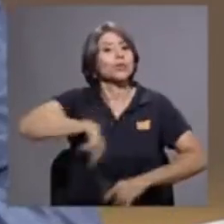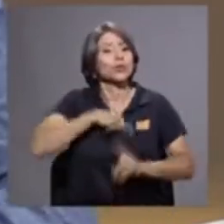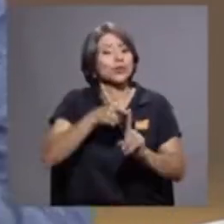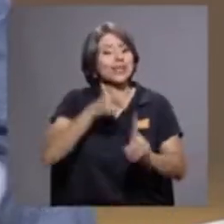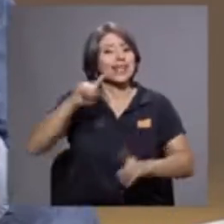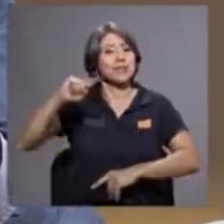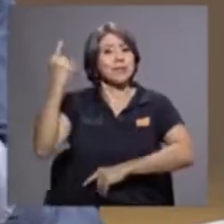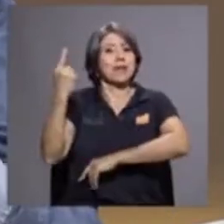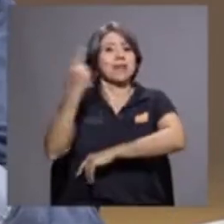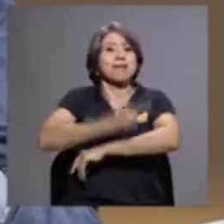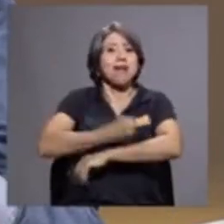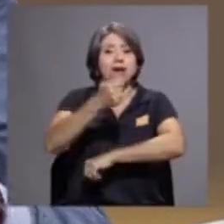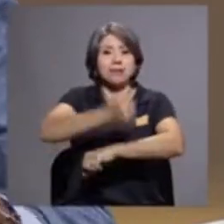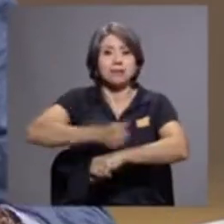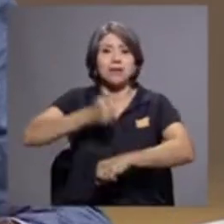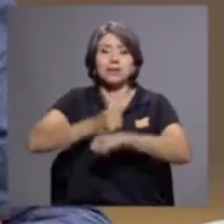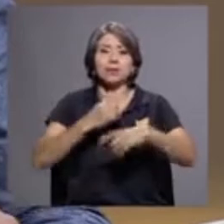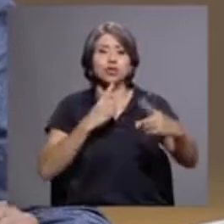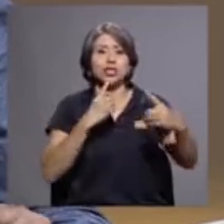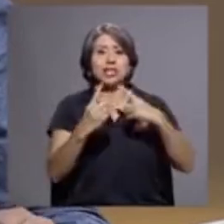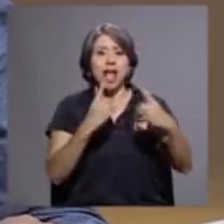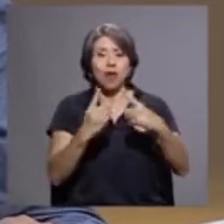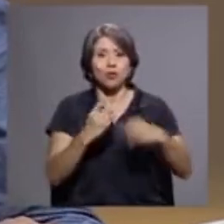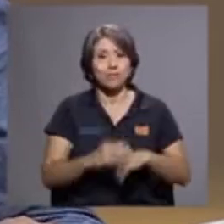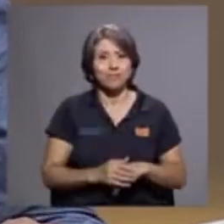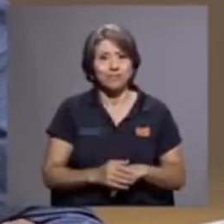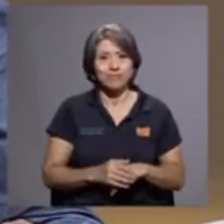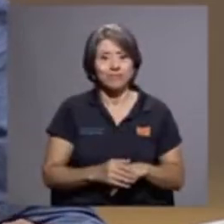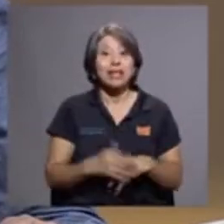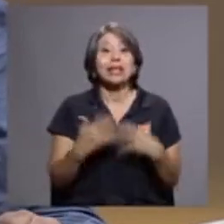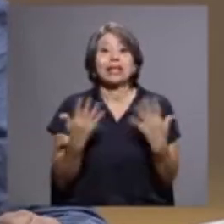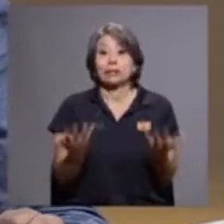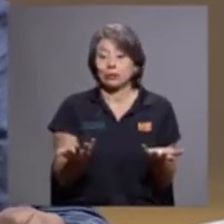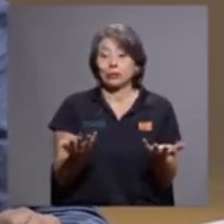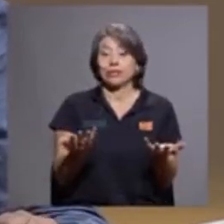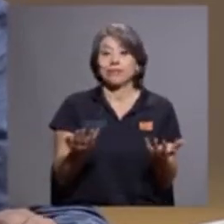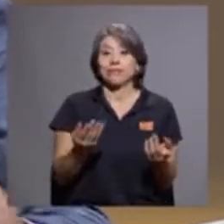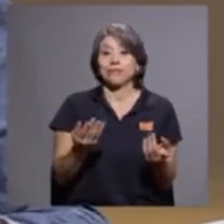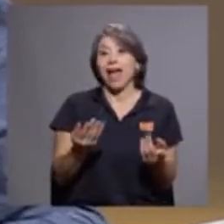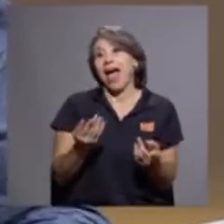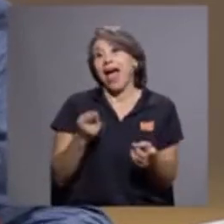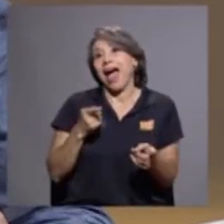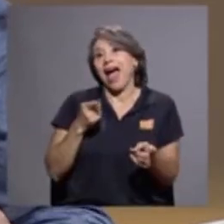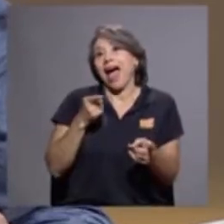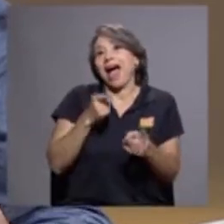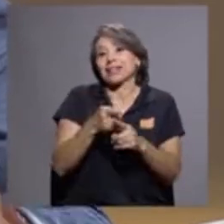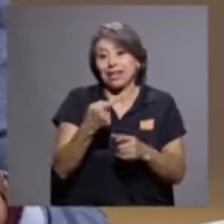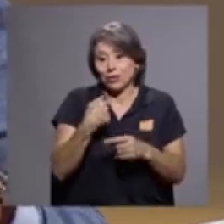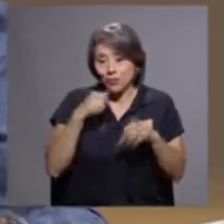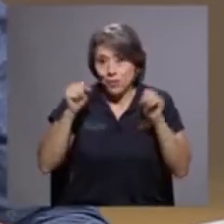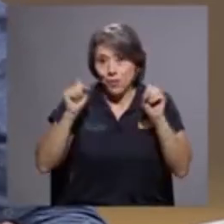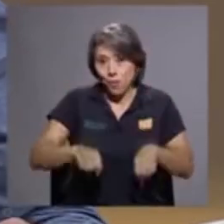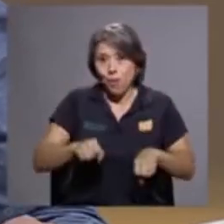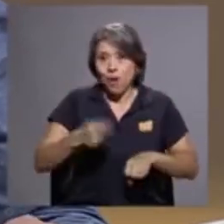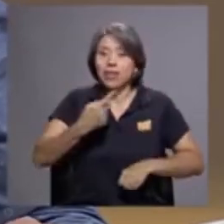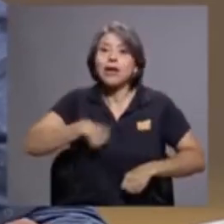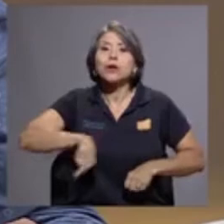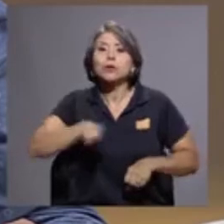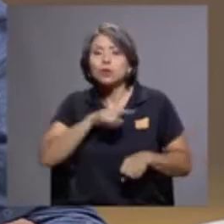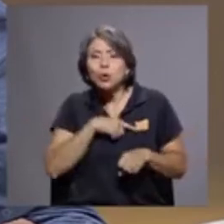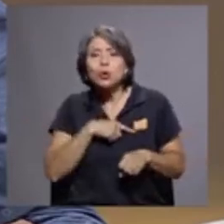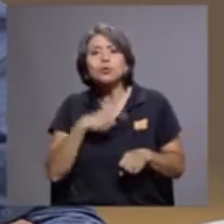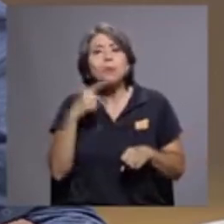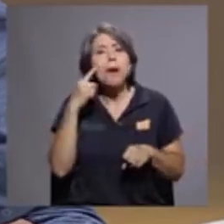el diálogo, entonces, hasta donde las competencias competencias me lo permiten, entonces nosotros vamos a valorar,